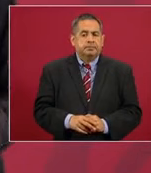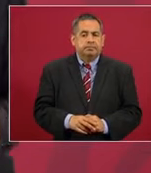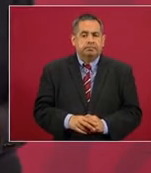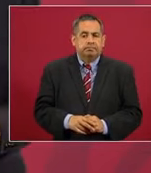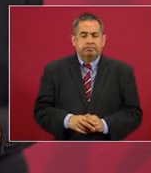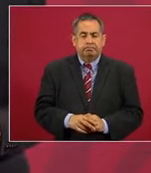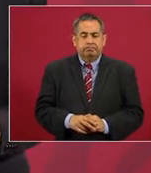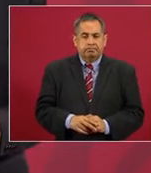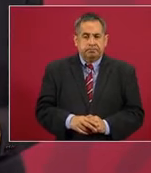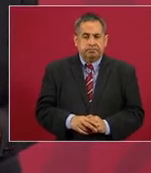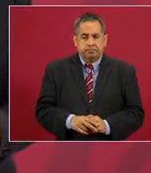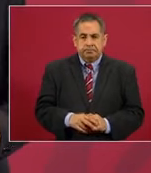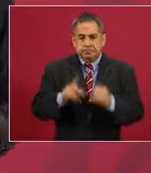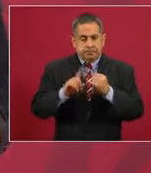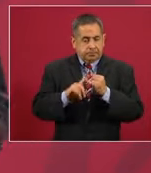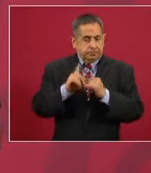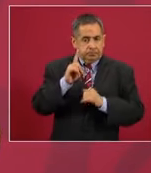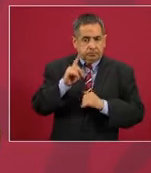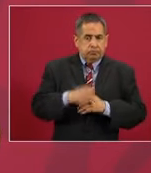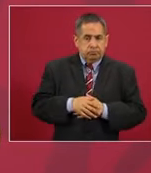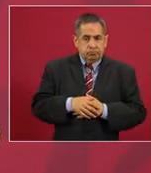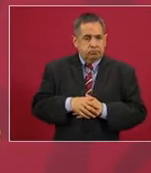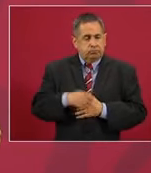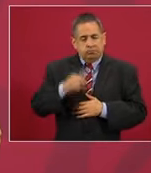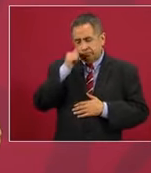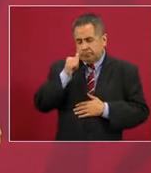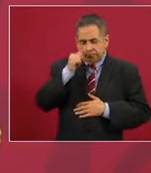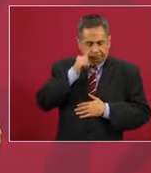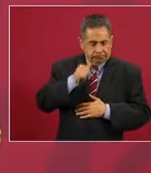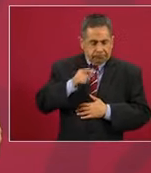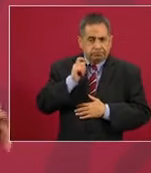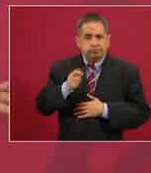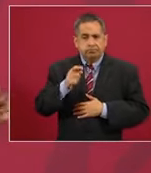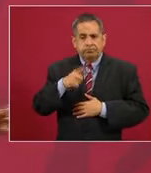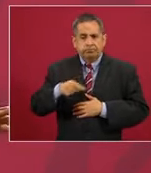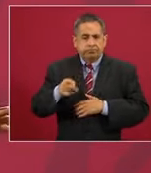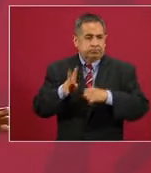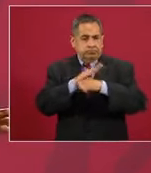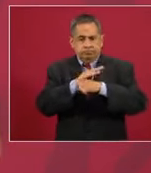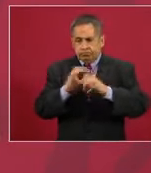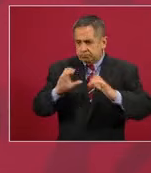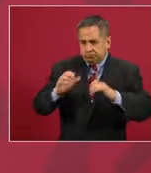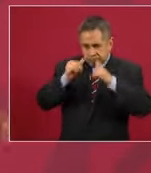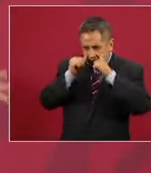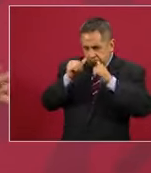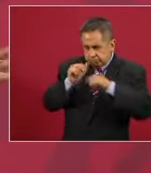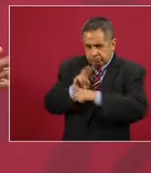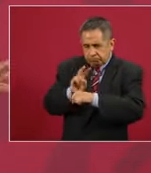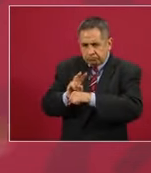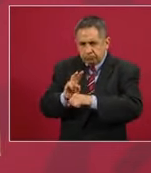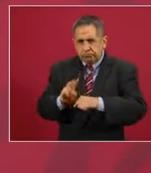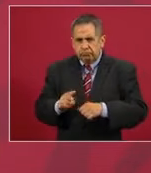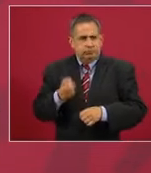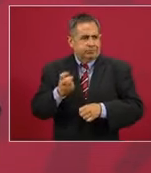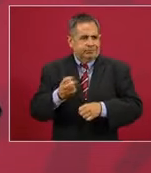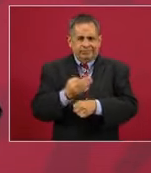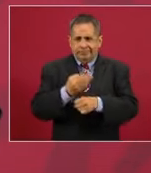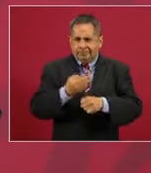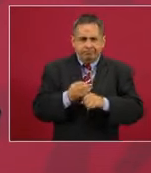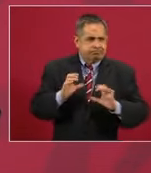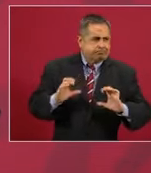Primero, no dejar de atender la pandemia, esto que estamos haciendo,